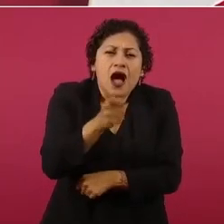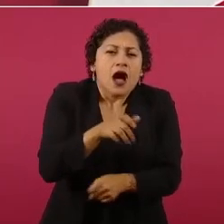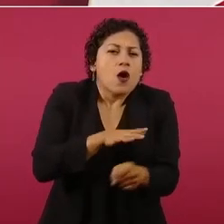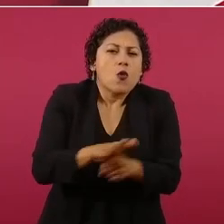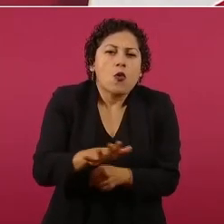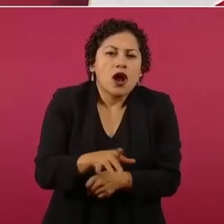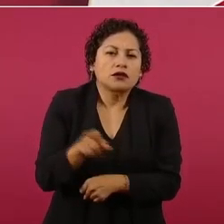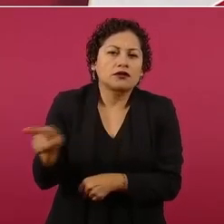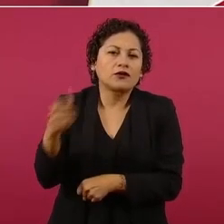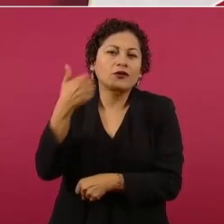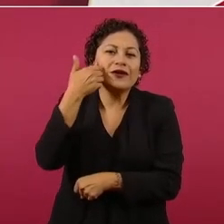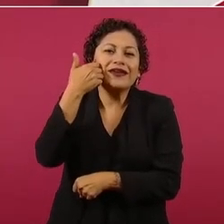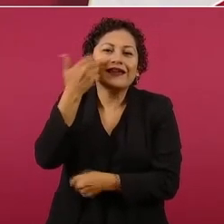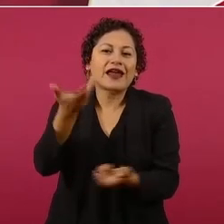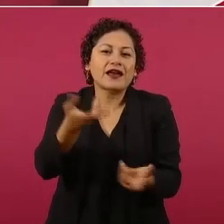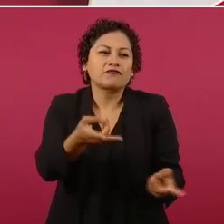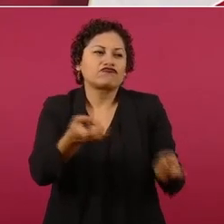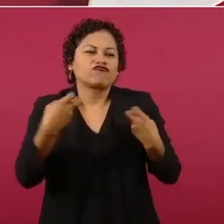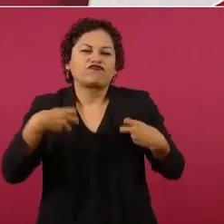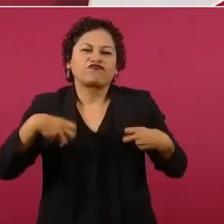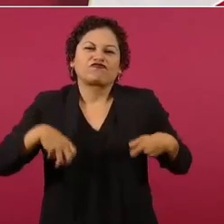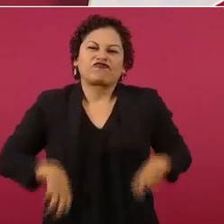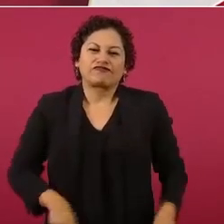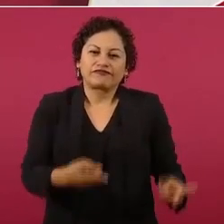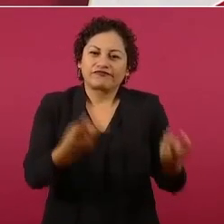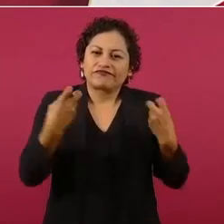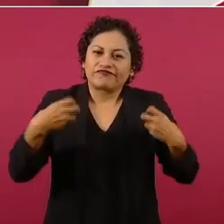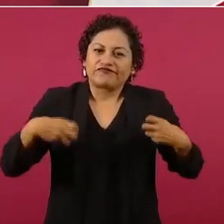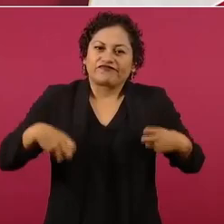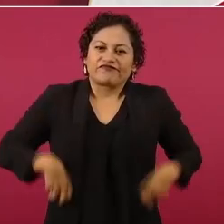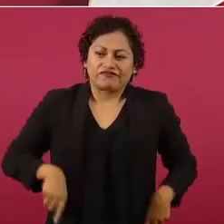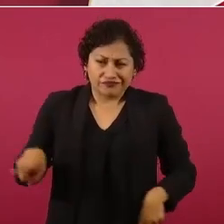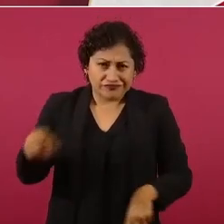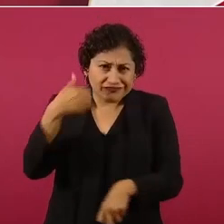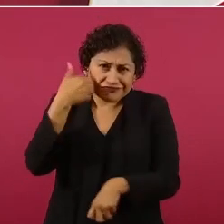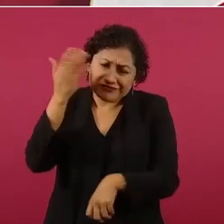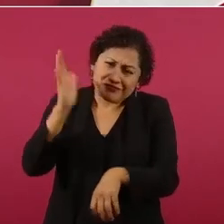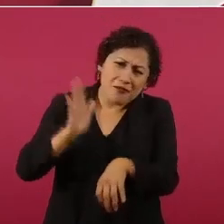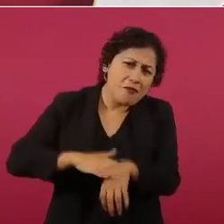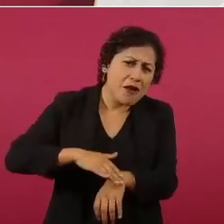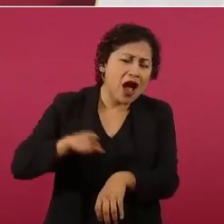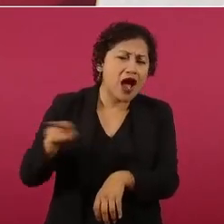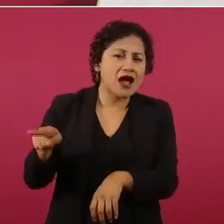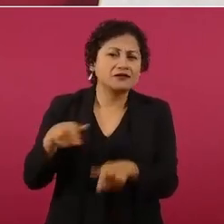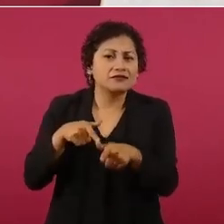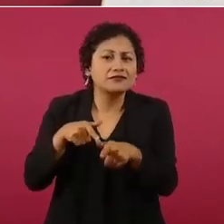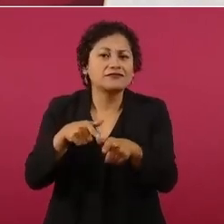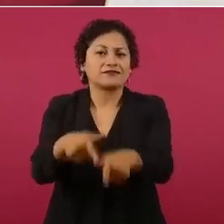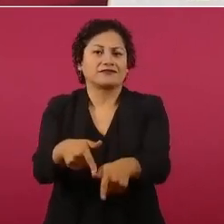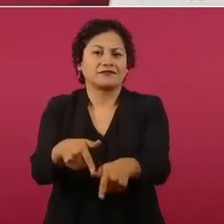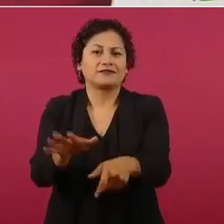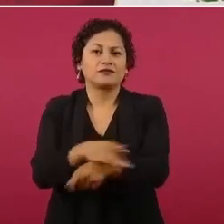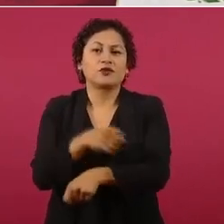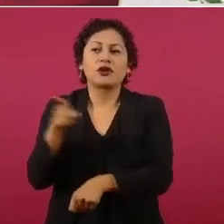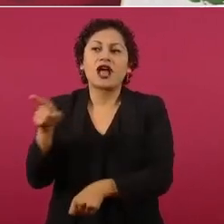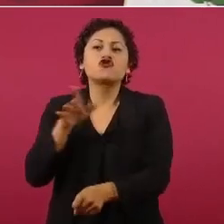porque no tienen llenadera, quieren mantener privilegios.